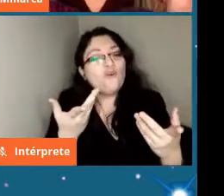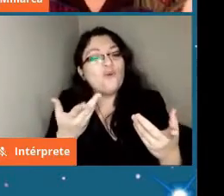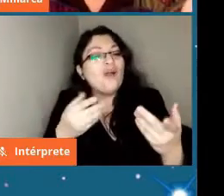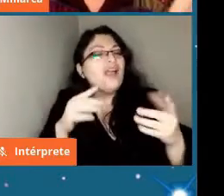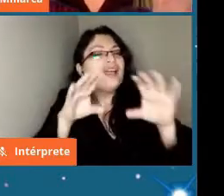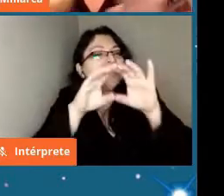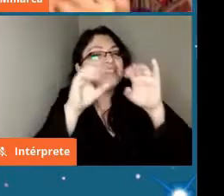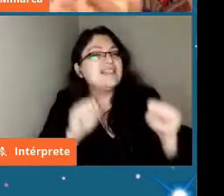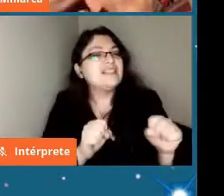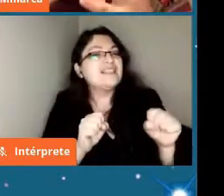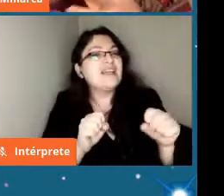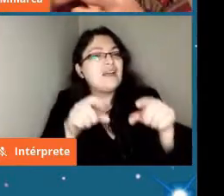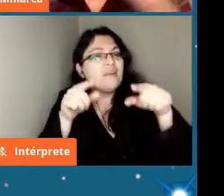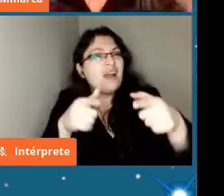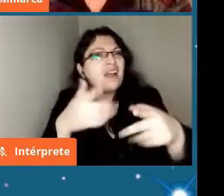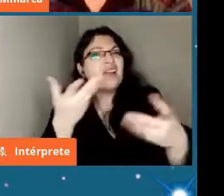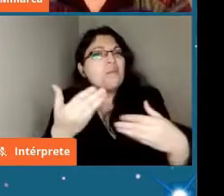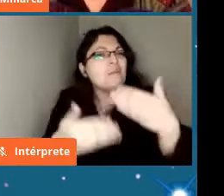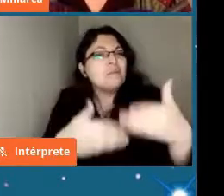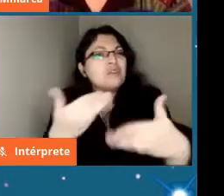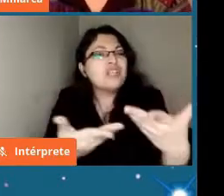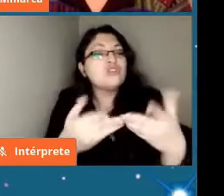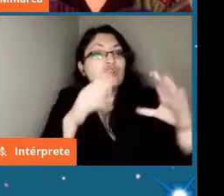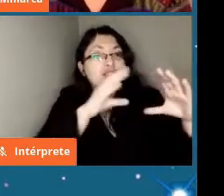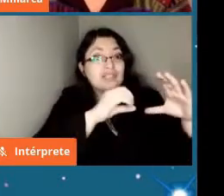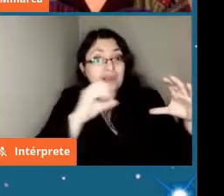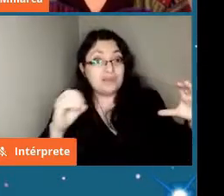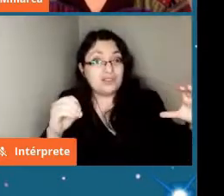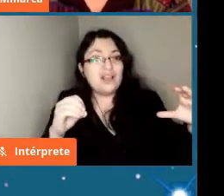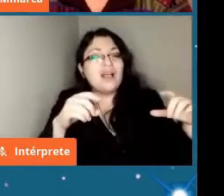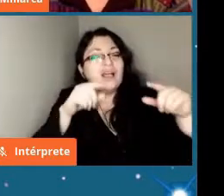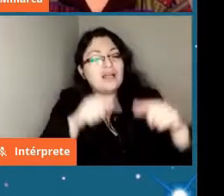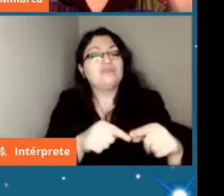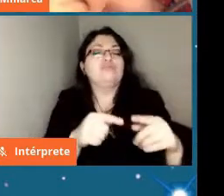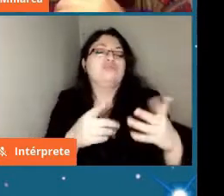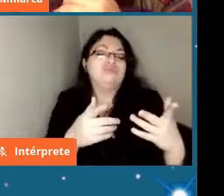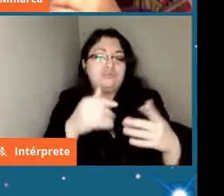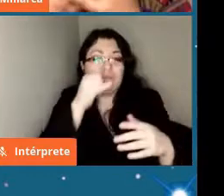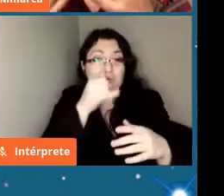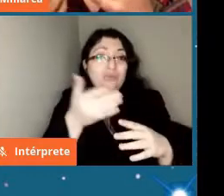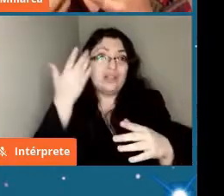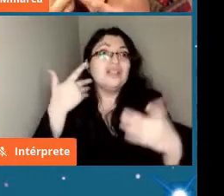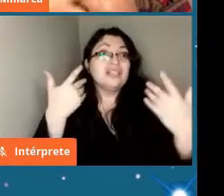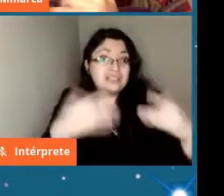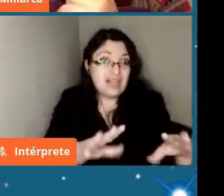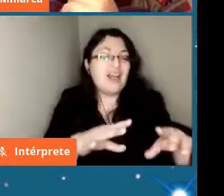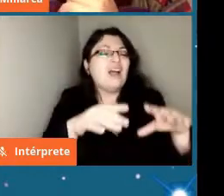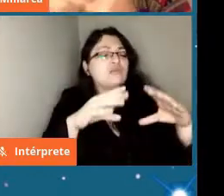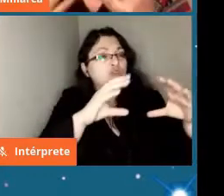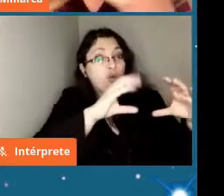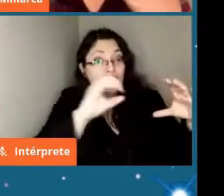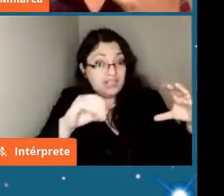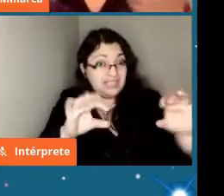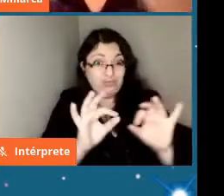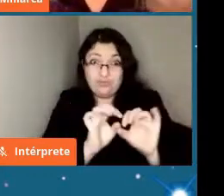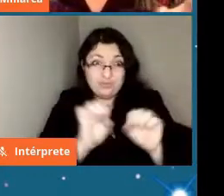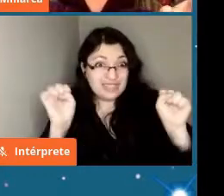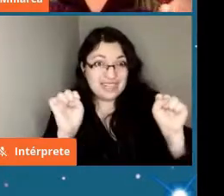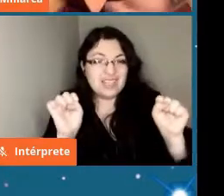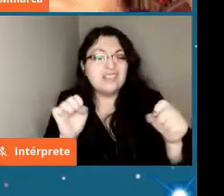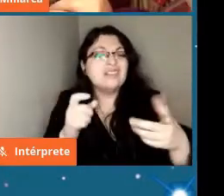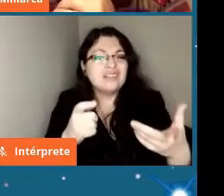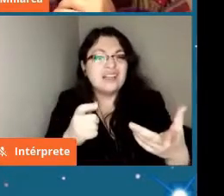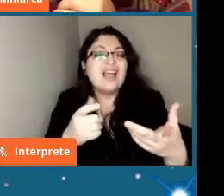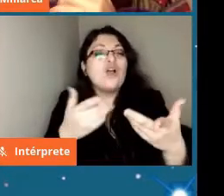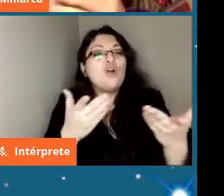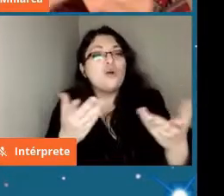son los impactos gigantes en la época en que ya los planetas estaban más o menos formados que incluyen por ejemplo la formación